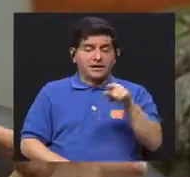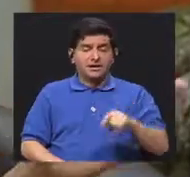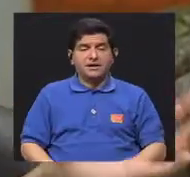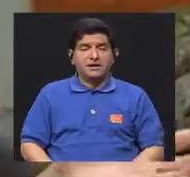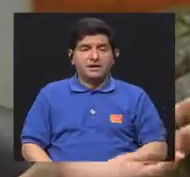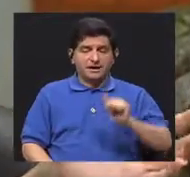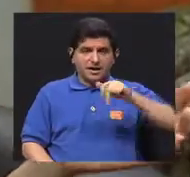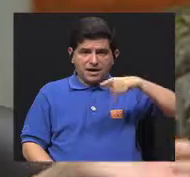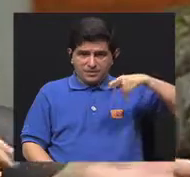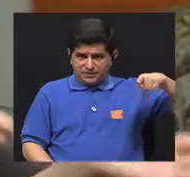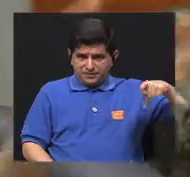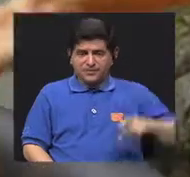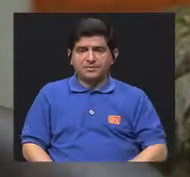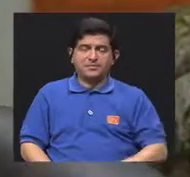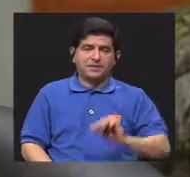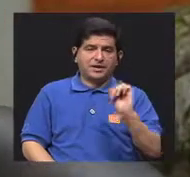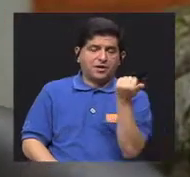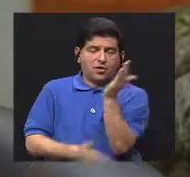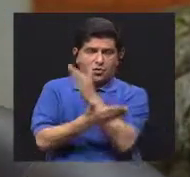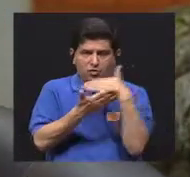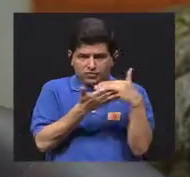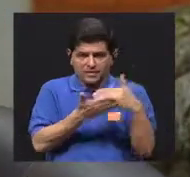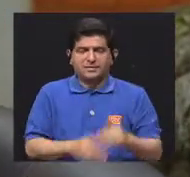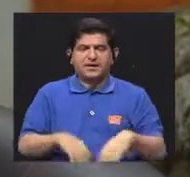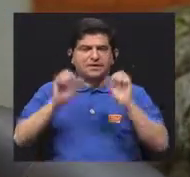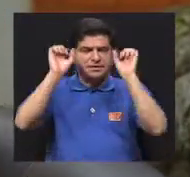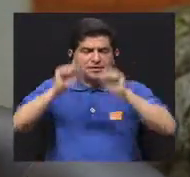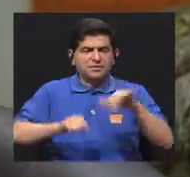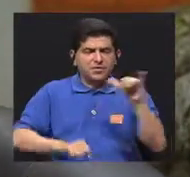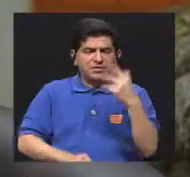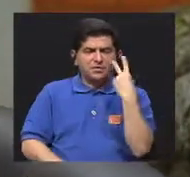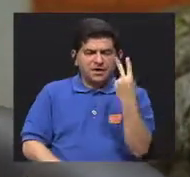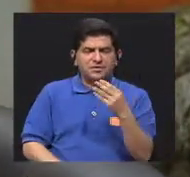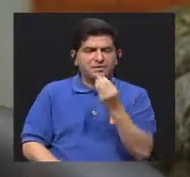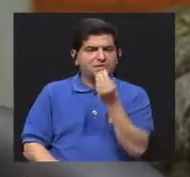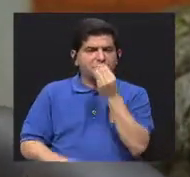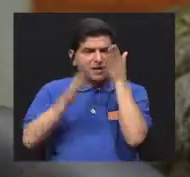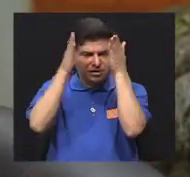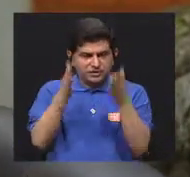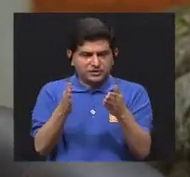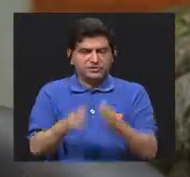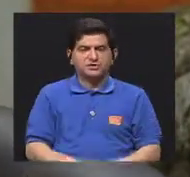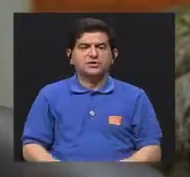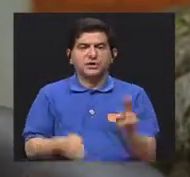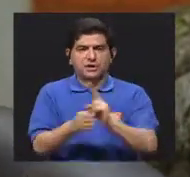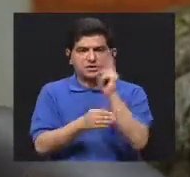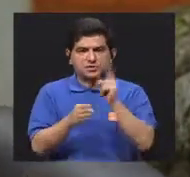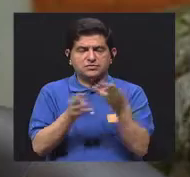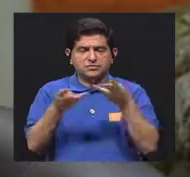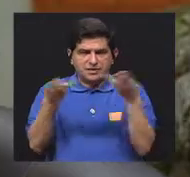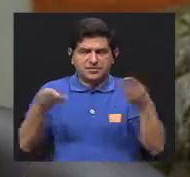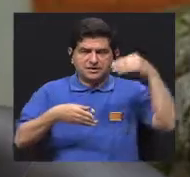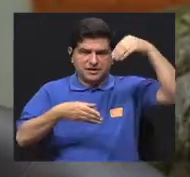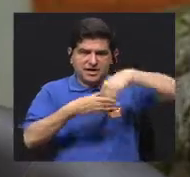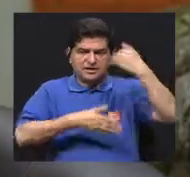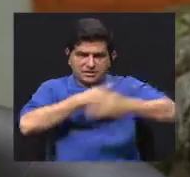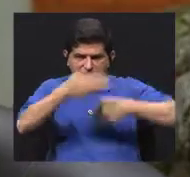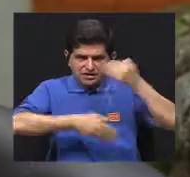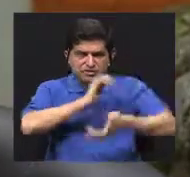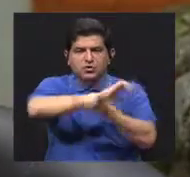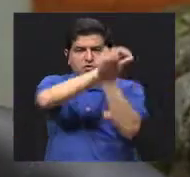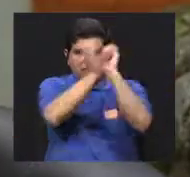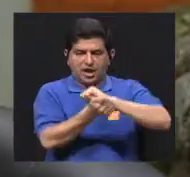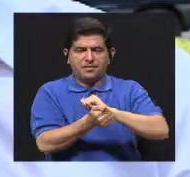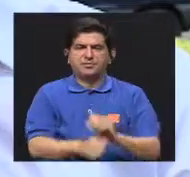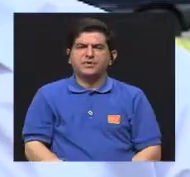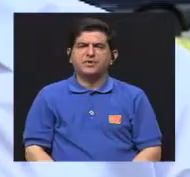plataforma, entonces, la otra parte que es la que va a poder ver el nutricionista y usarlo como insumo dentro de ese proceso